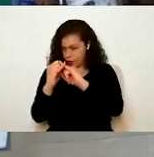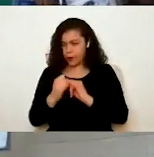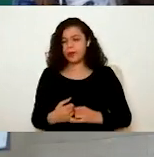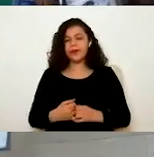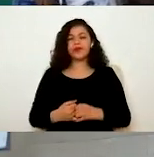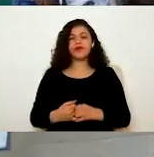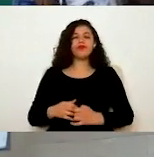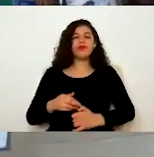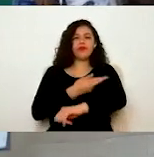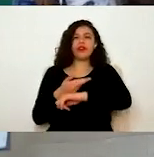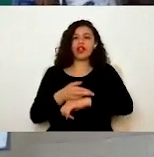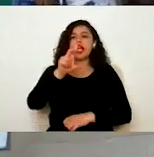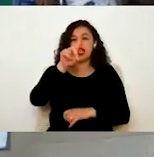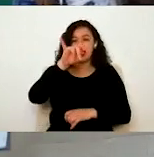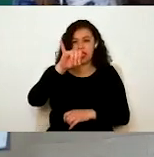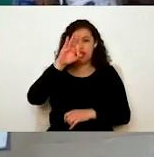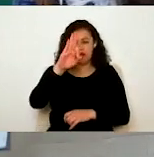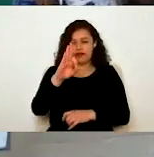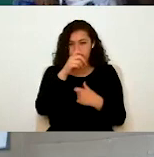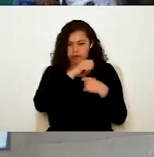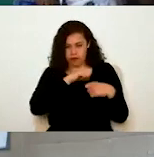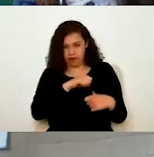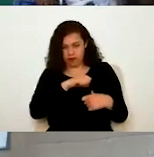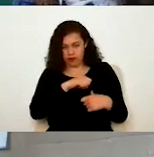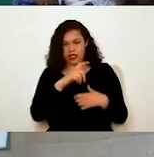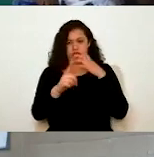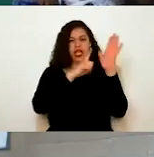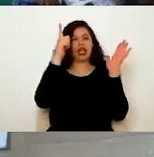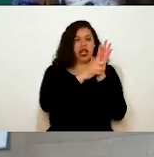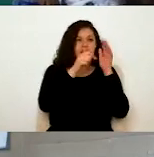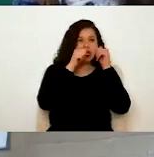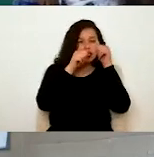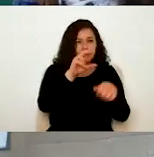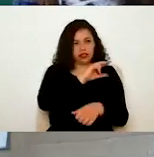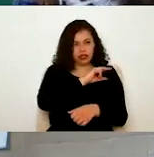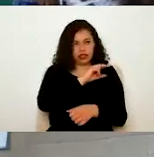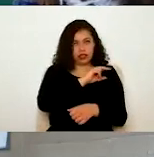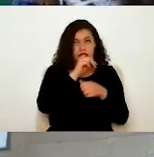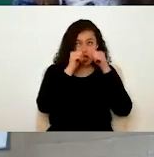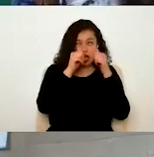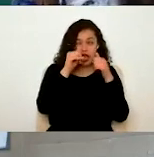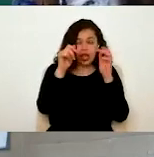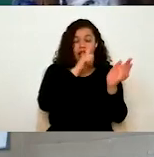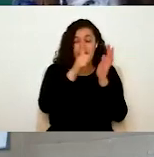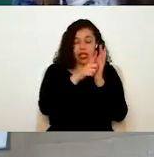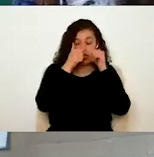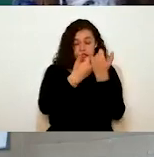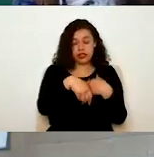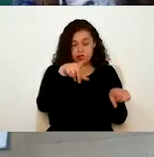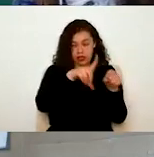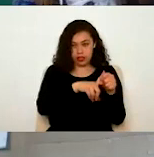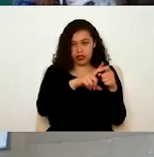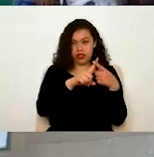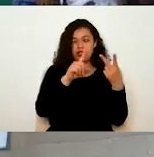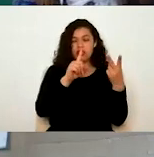realiza ante el DIF. Está sustentado en la Ley de Asistencia Social para que ustedes tengan el contexto de ese trámite. Aquí el procedimiento